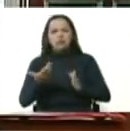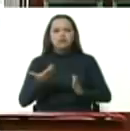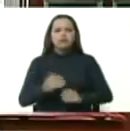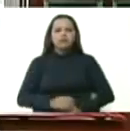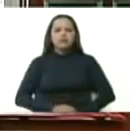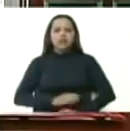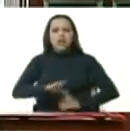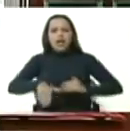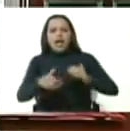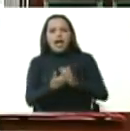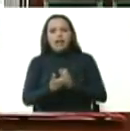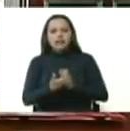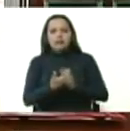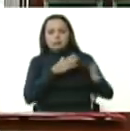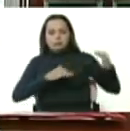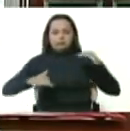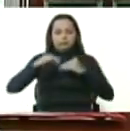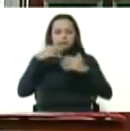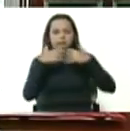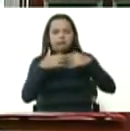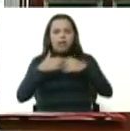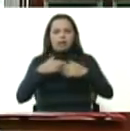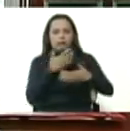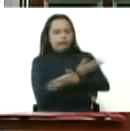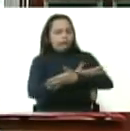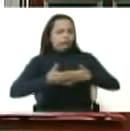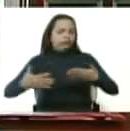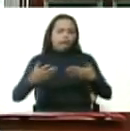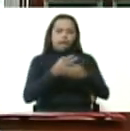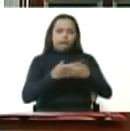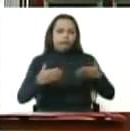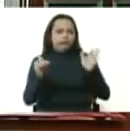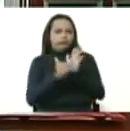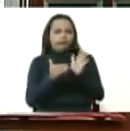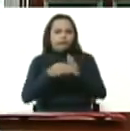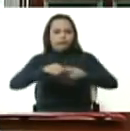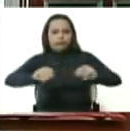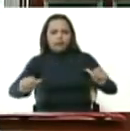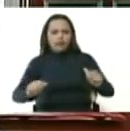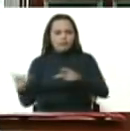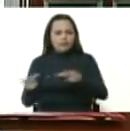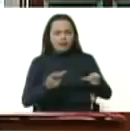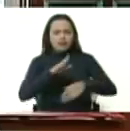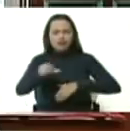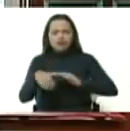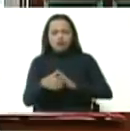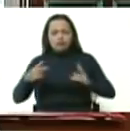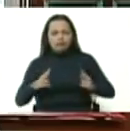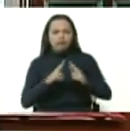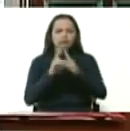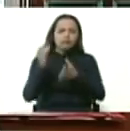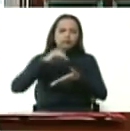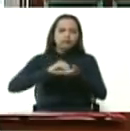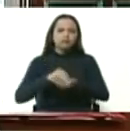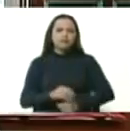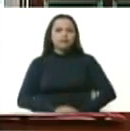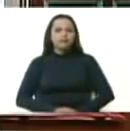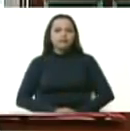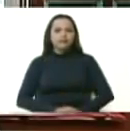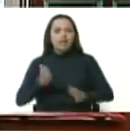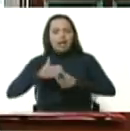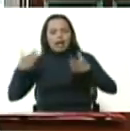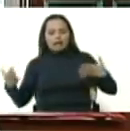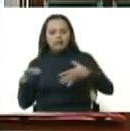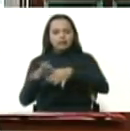hasta los super productores de miles de hectáreas. Todos, todos, bienvenidos. Vengan todos. Vamos a abrazarnos. En una gran